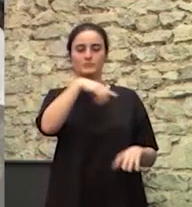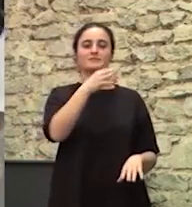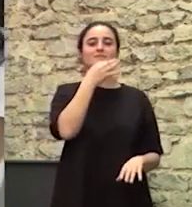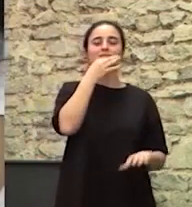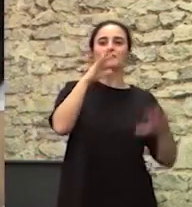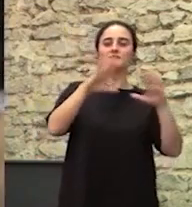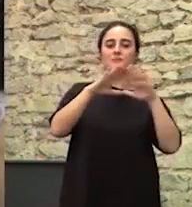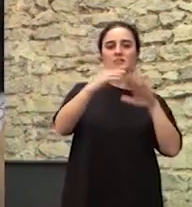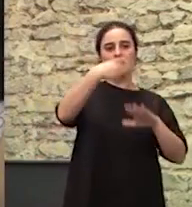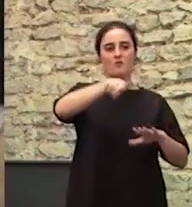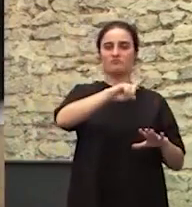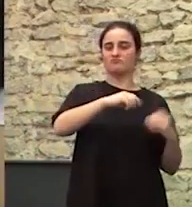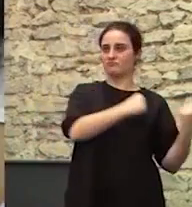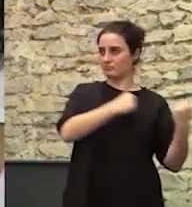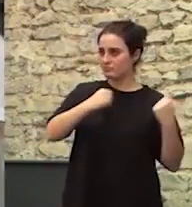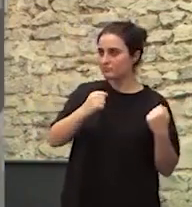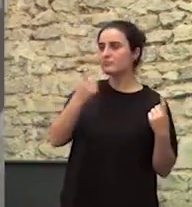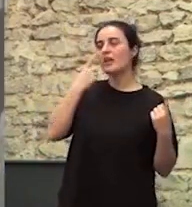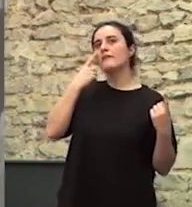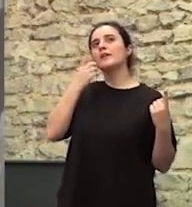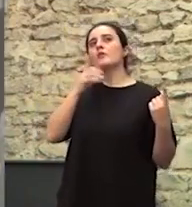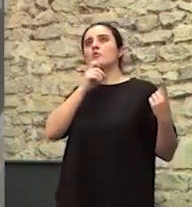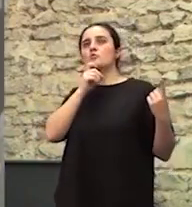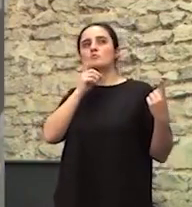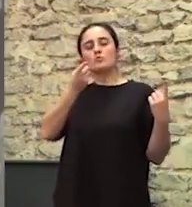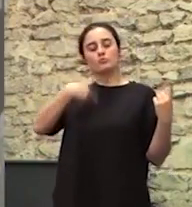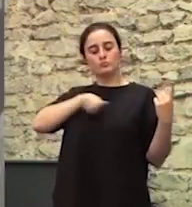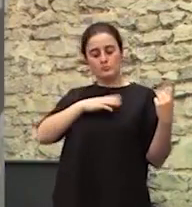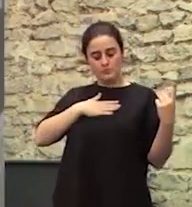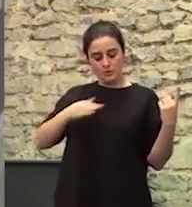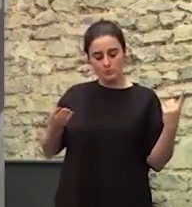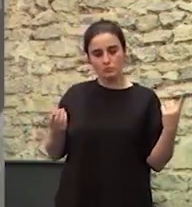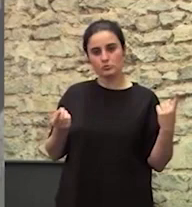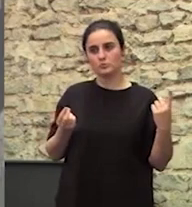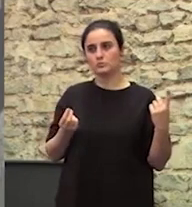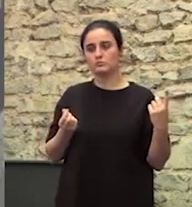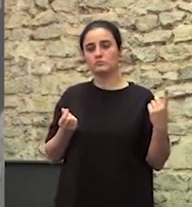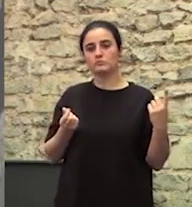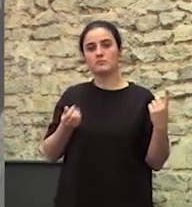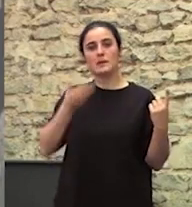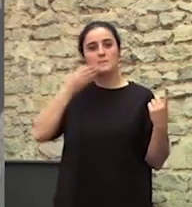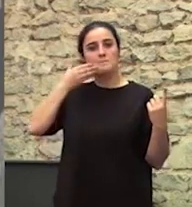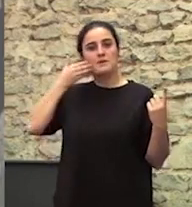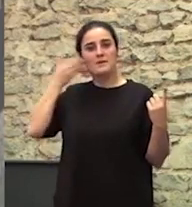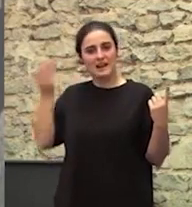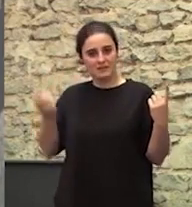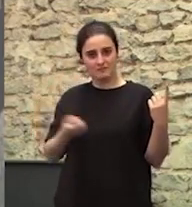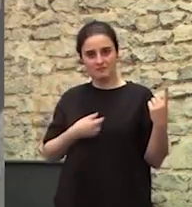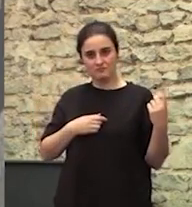vosotras controláis? ¿Cómo conseguimos ser privilegiadas?